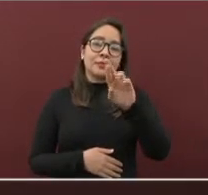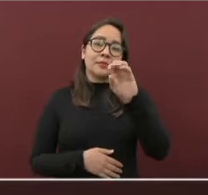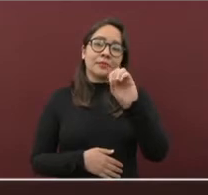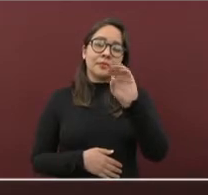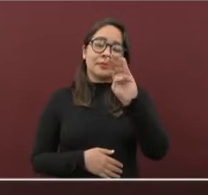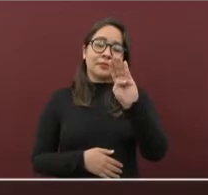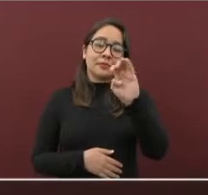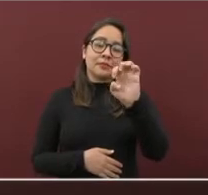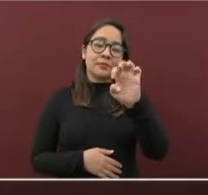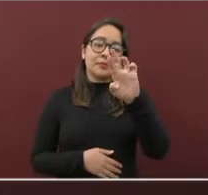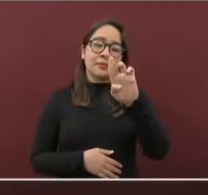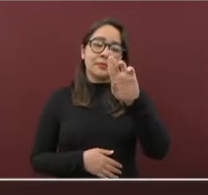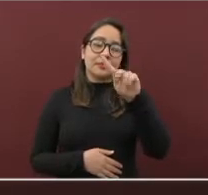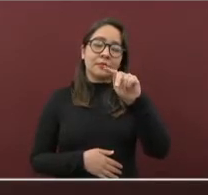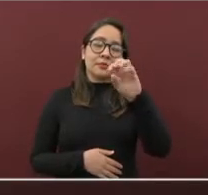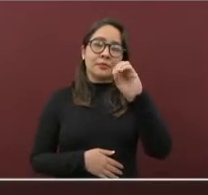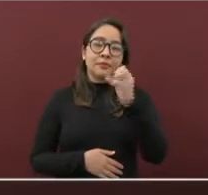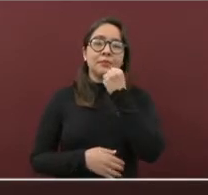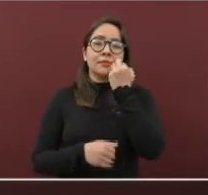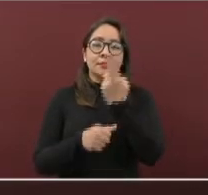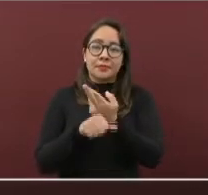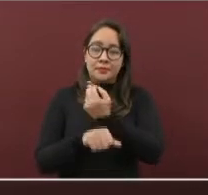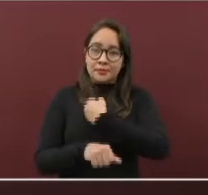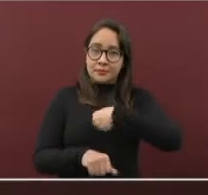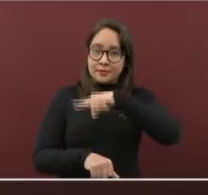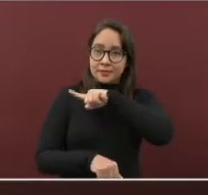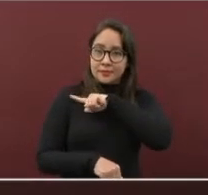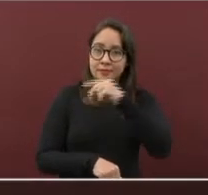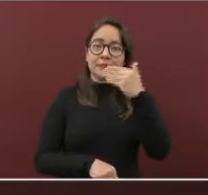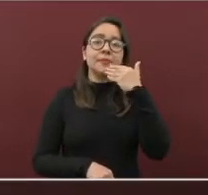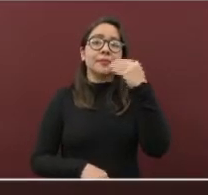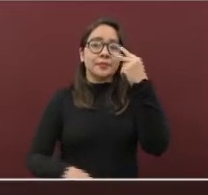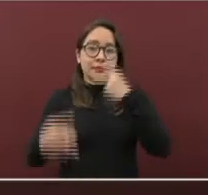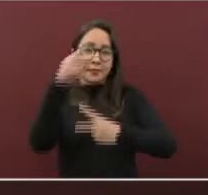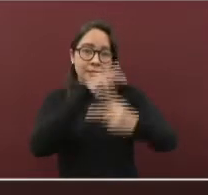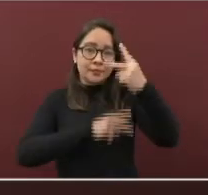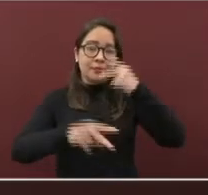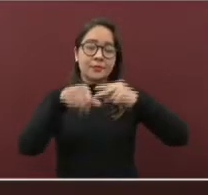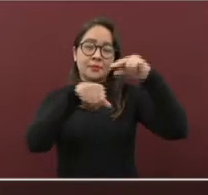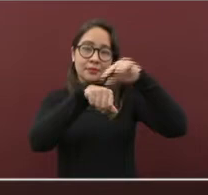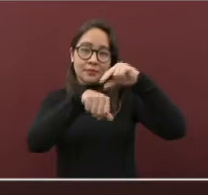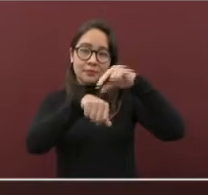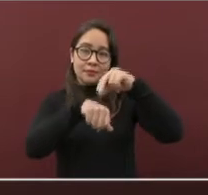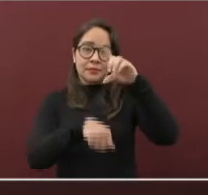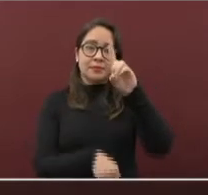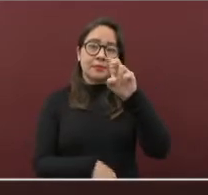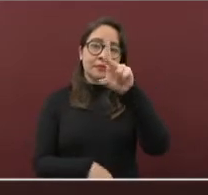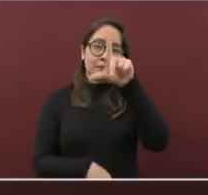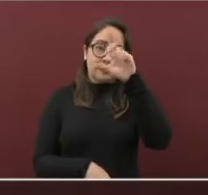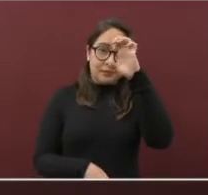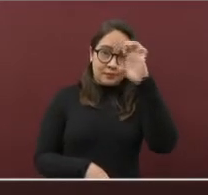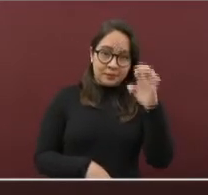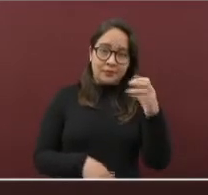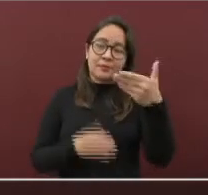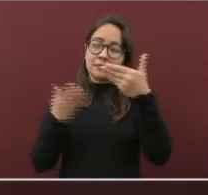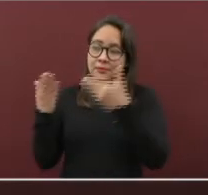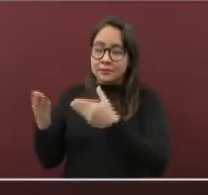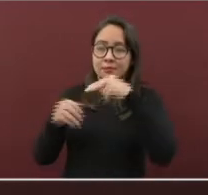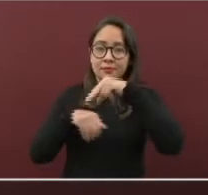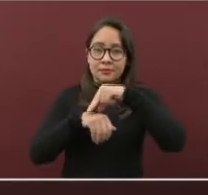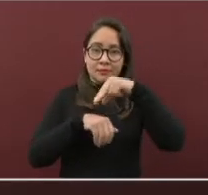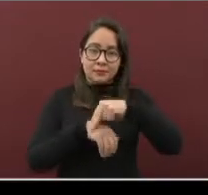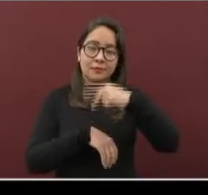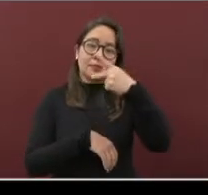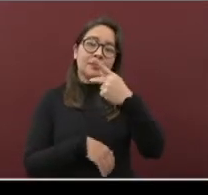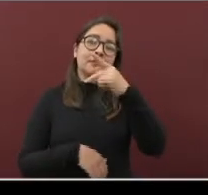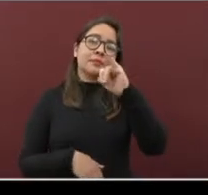Secretario de Salud, doy la bienvenida a las doctoras Dulce María Espejo Guevara y Pilar González Arroyo para